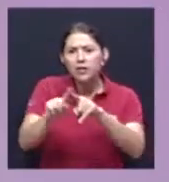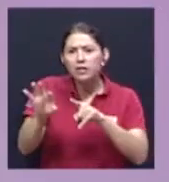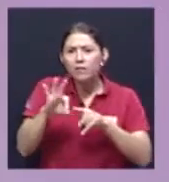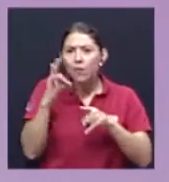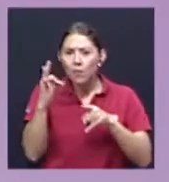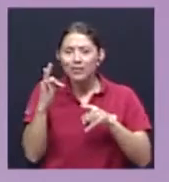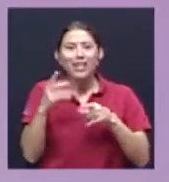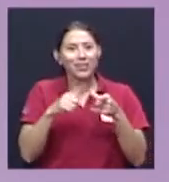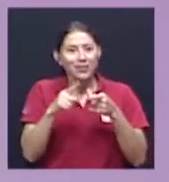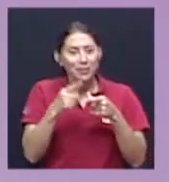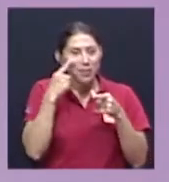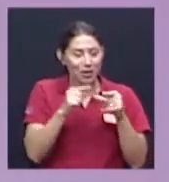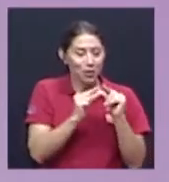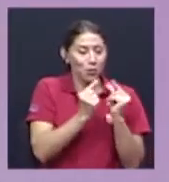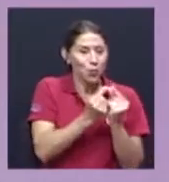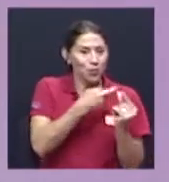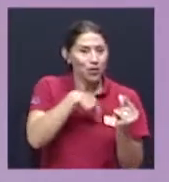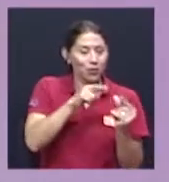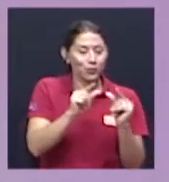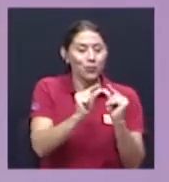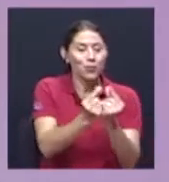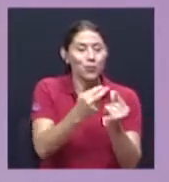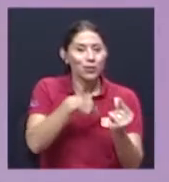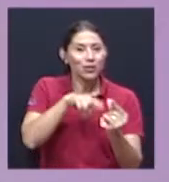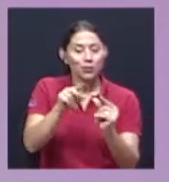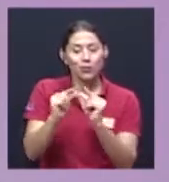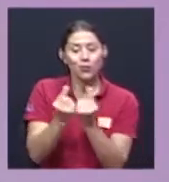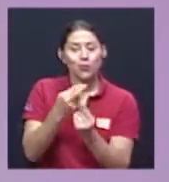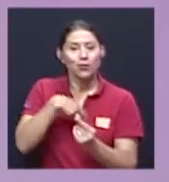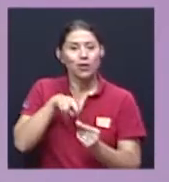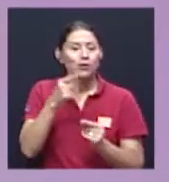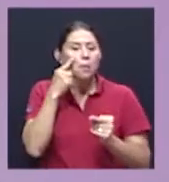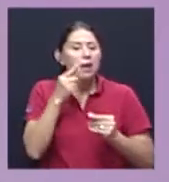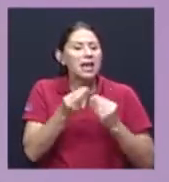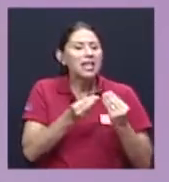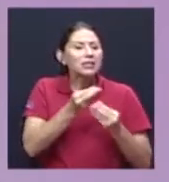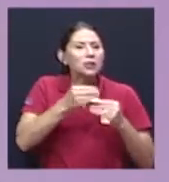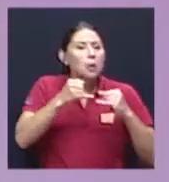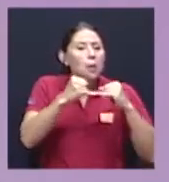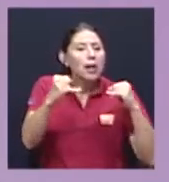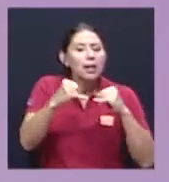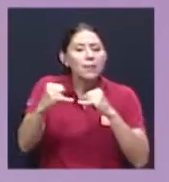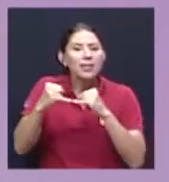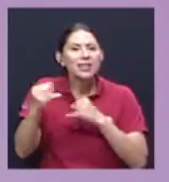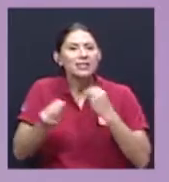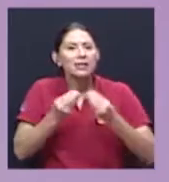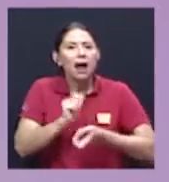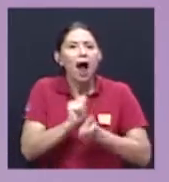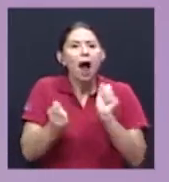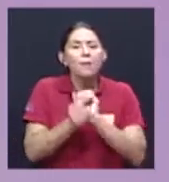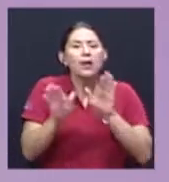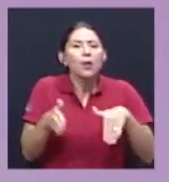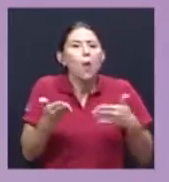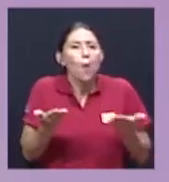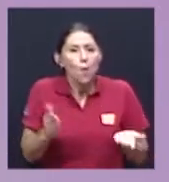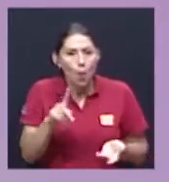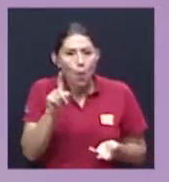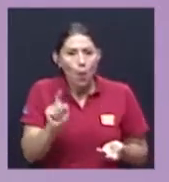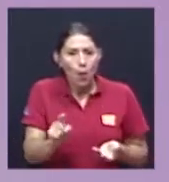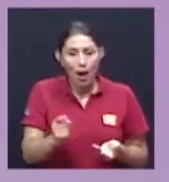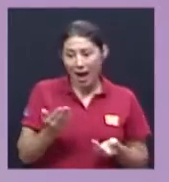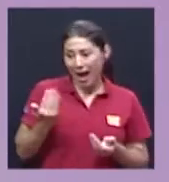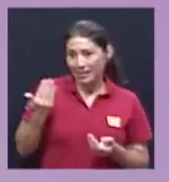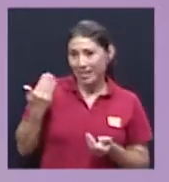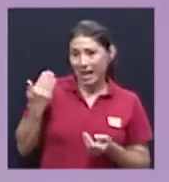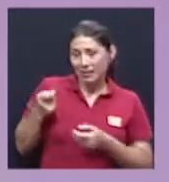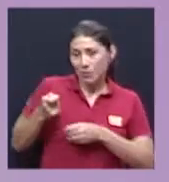grupo religioso y otro. Hasta hace poco, ¿verdad?, un poco la idea que había, no solo la idea, hasta hace poco, hasta hace poco,